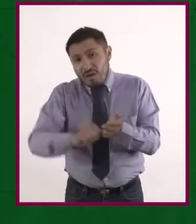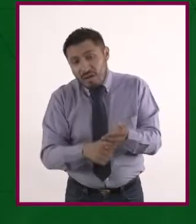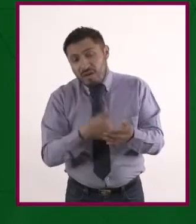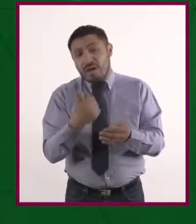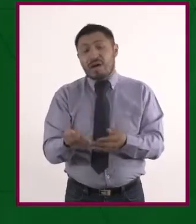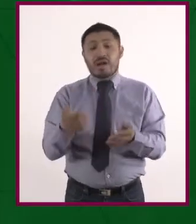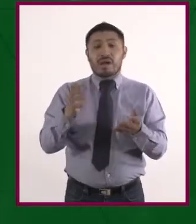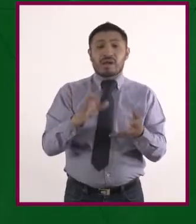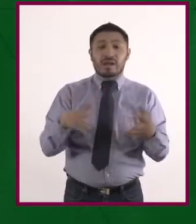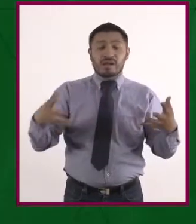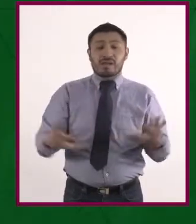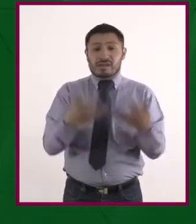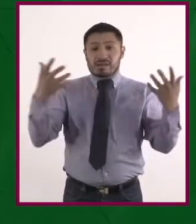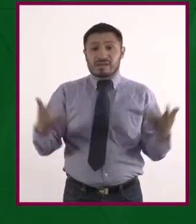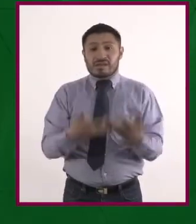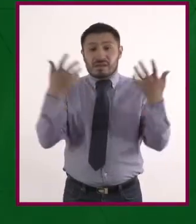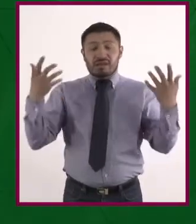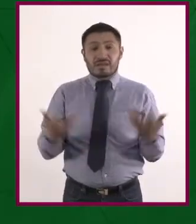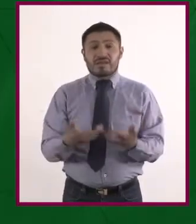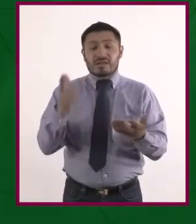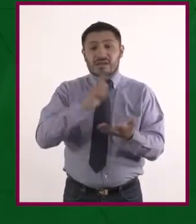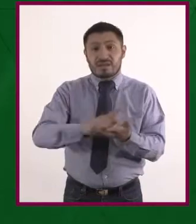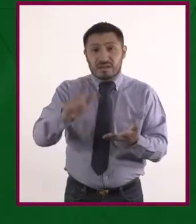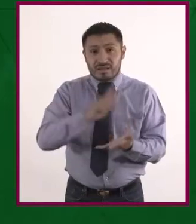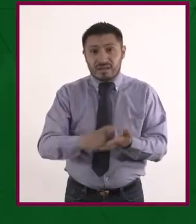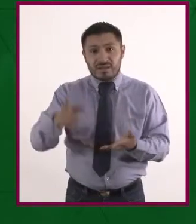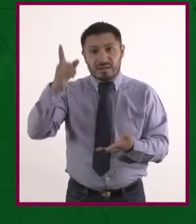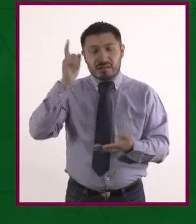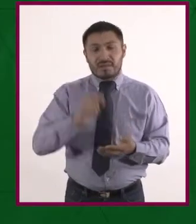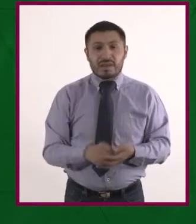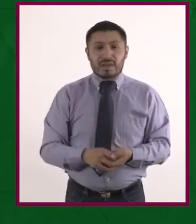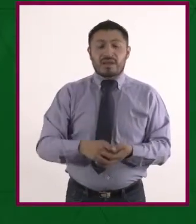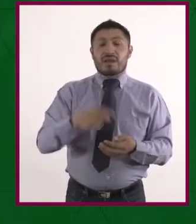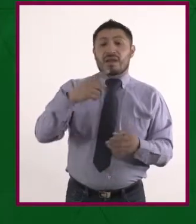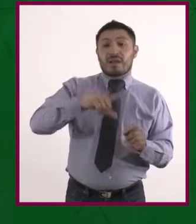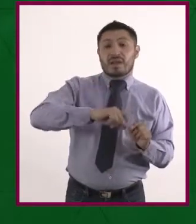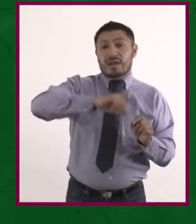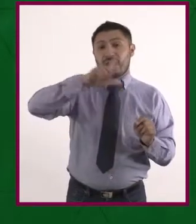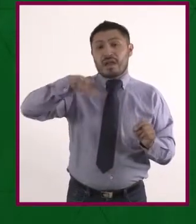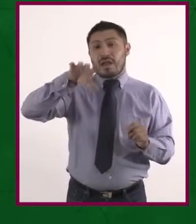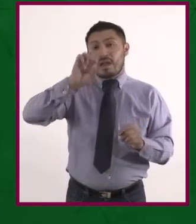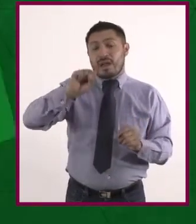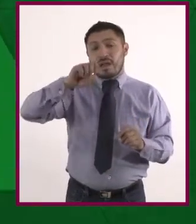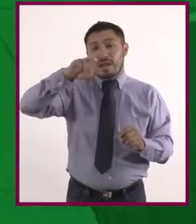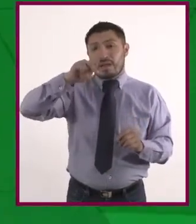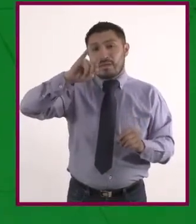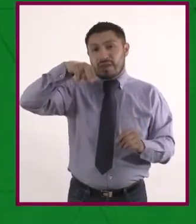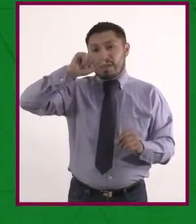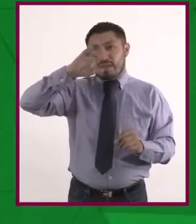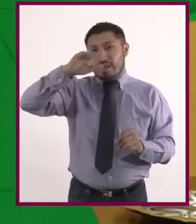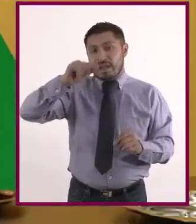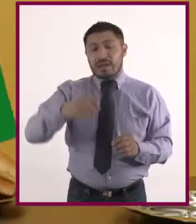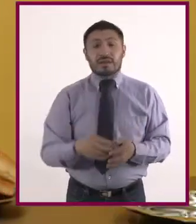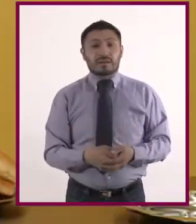dos hojas de lechuga desinfectada, dos hojas de espinaca desinfectada, puño de germen de alfalfa.